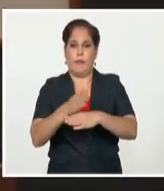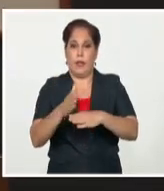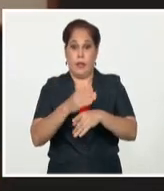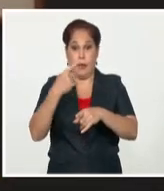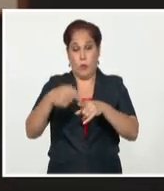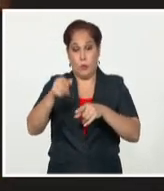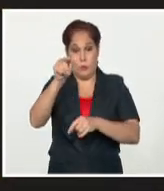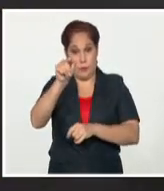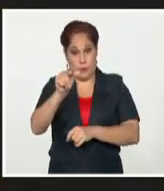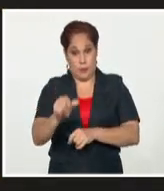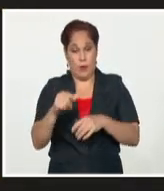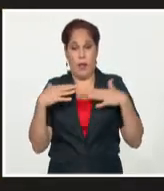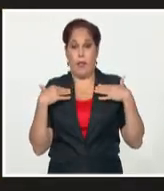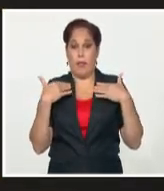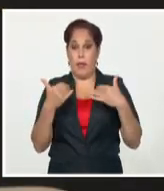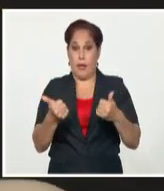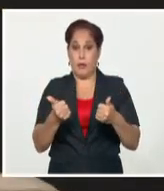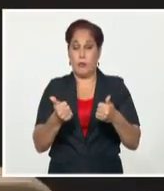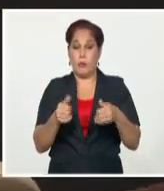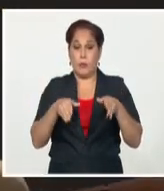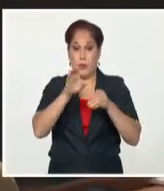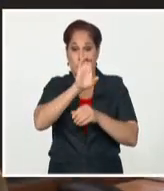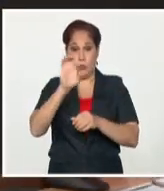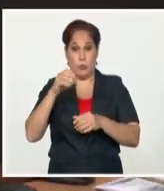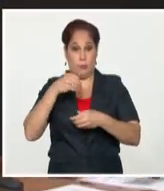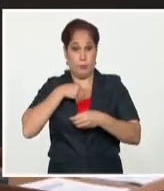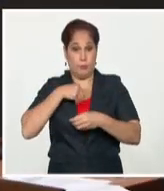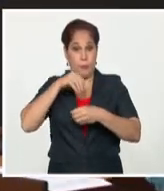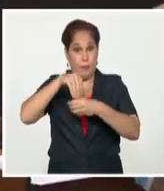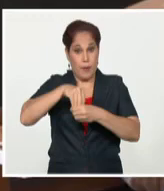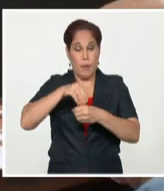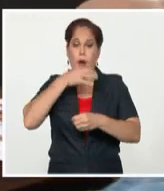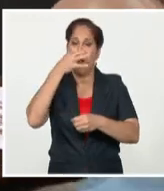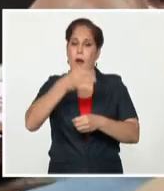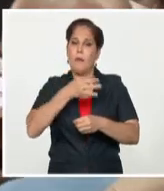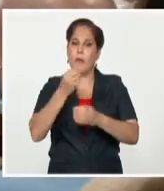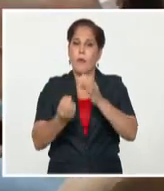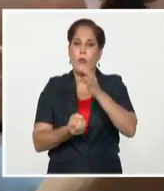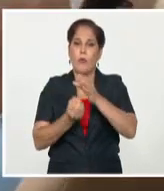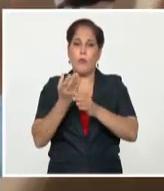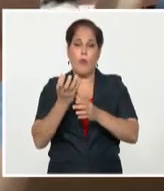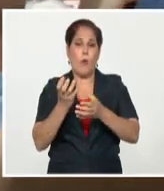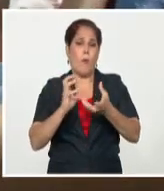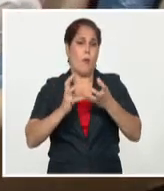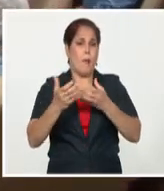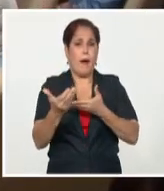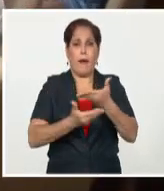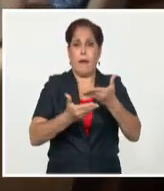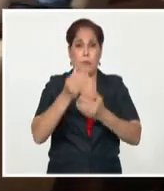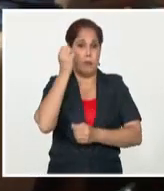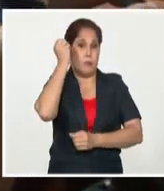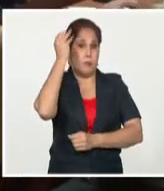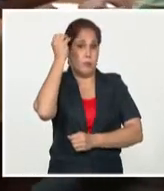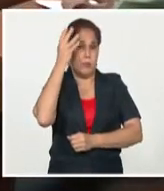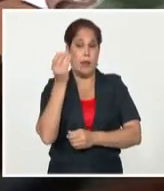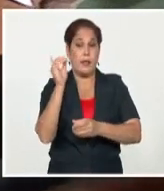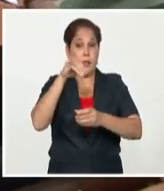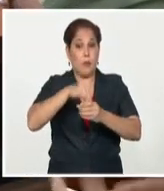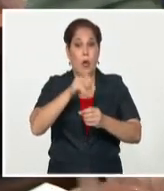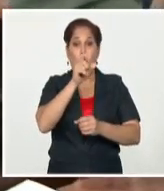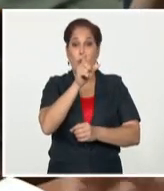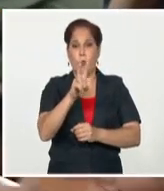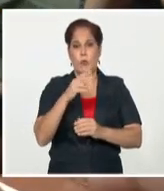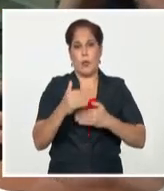Valdés Balbín, director adjunto de esa institución científica, expresó que la creación de un mecanismo de gestión innovador que incluye 12